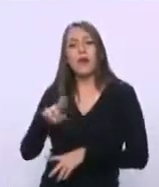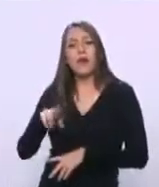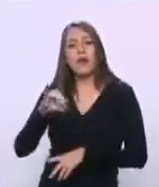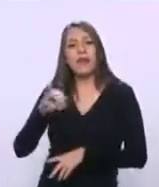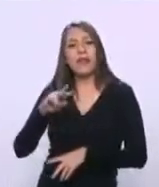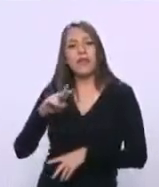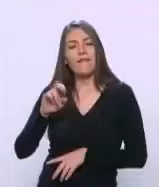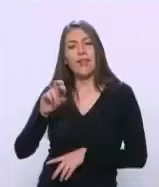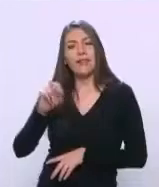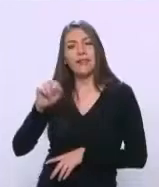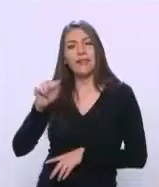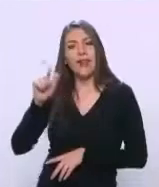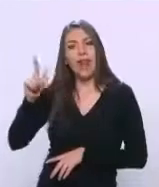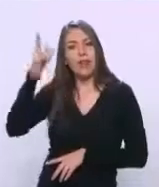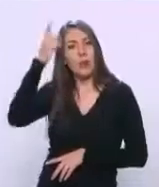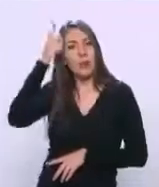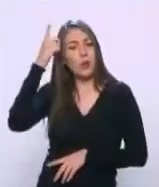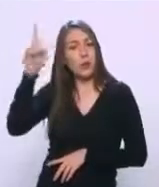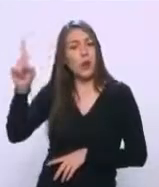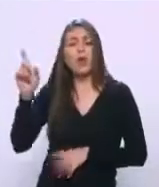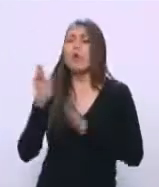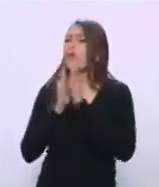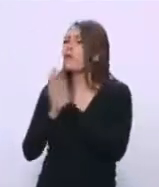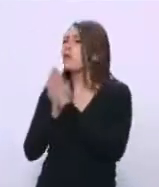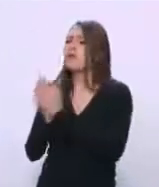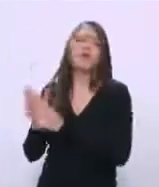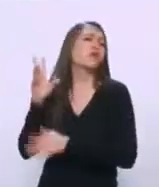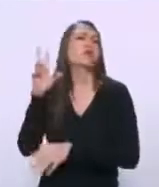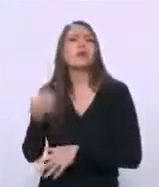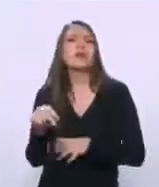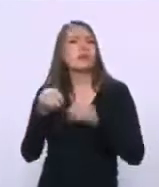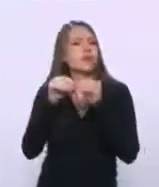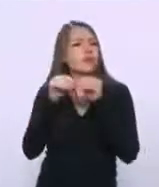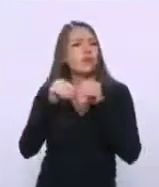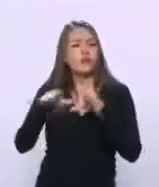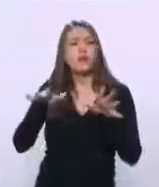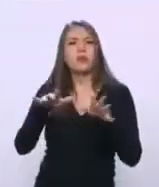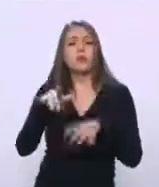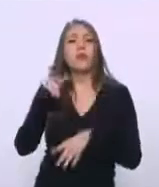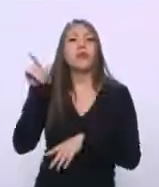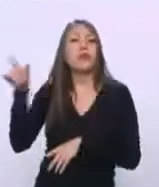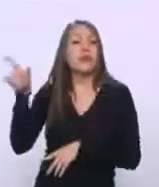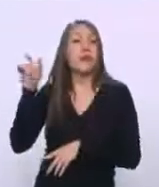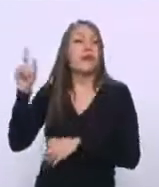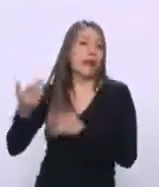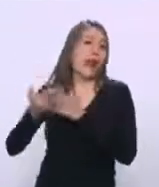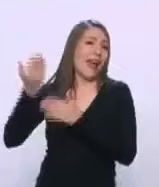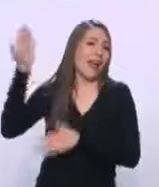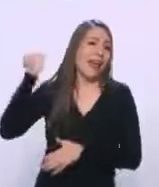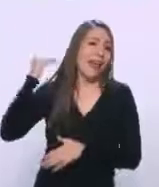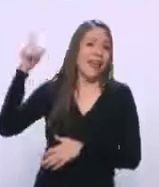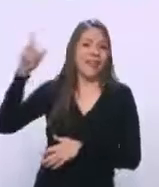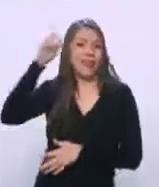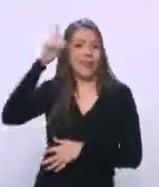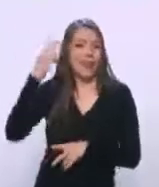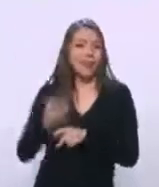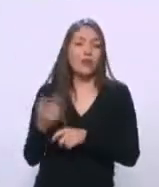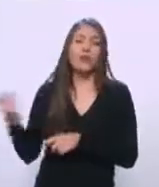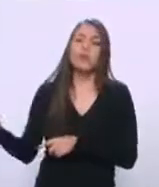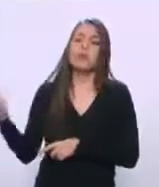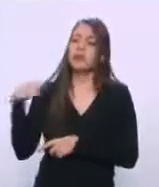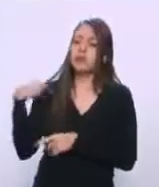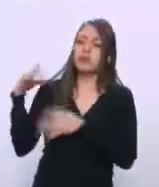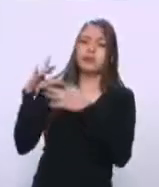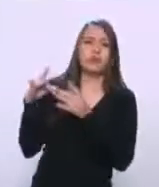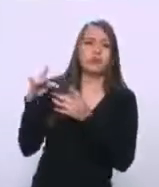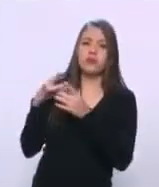de El Universal para pedirle que no se publicara, el dueño, el director entonces del periódico habló conmigo para